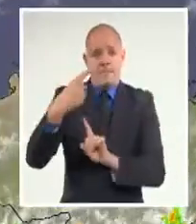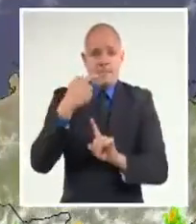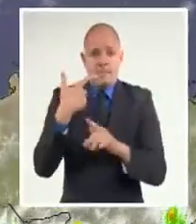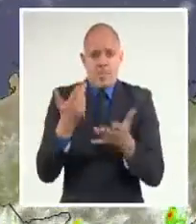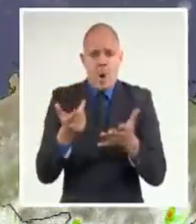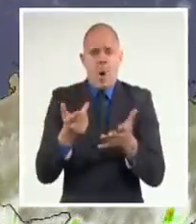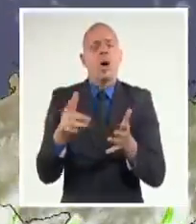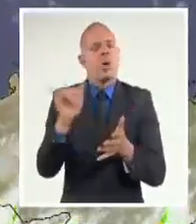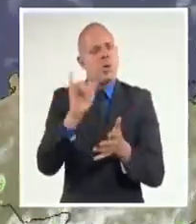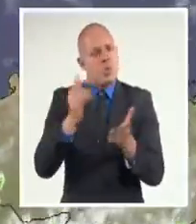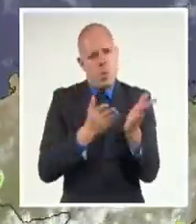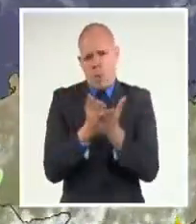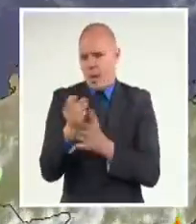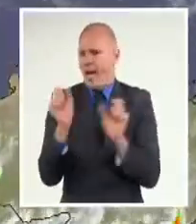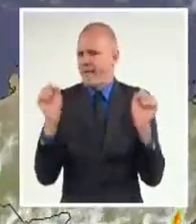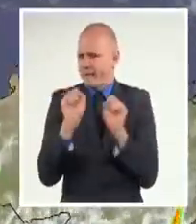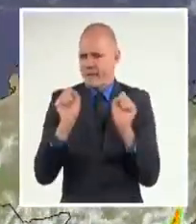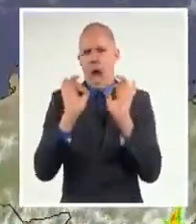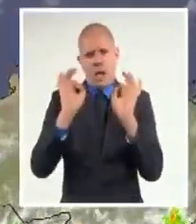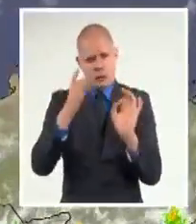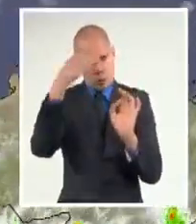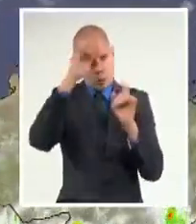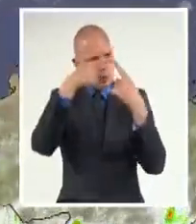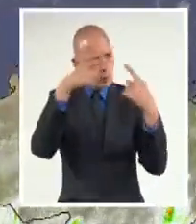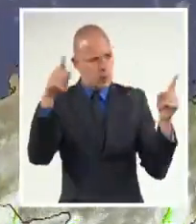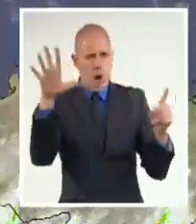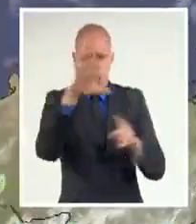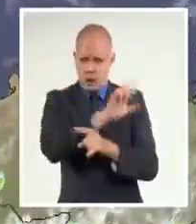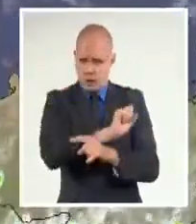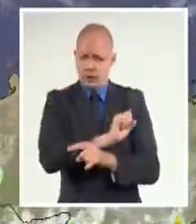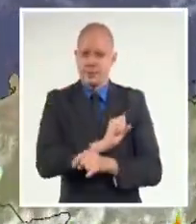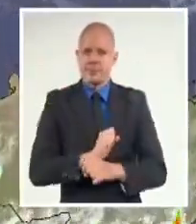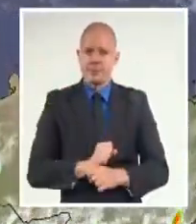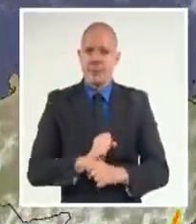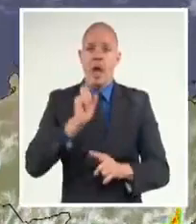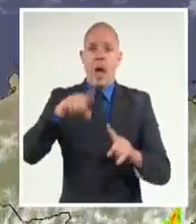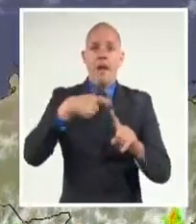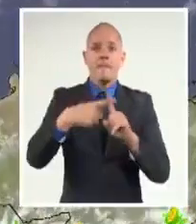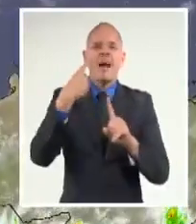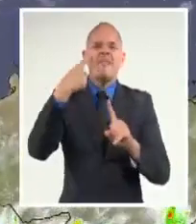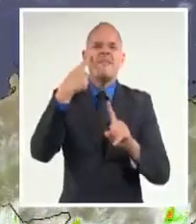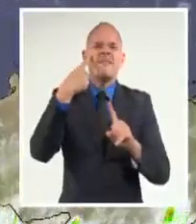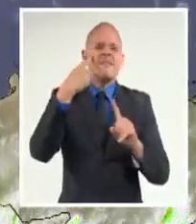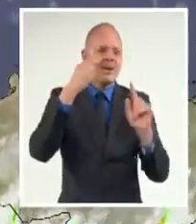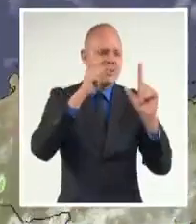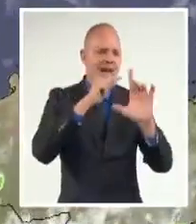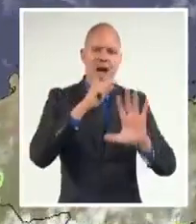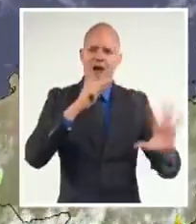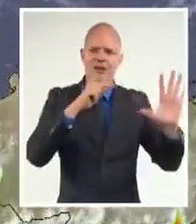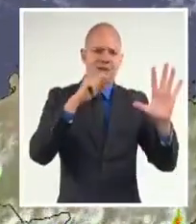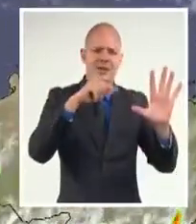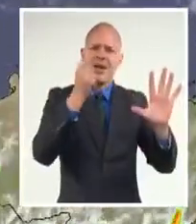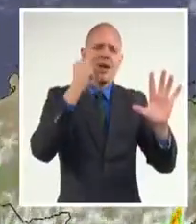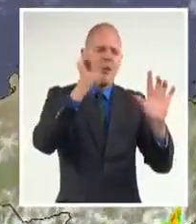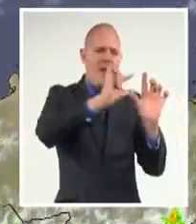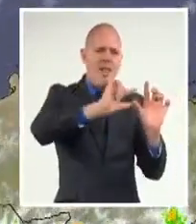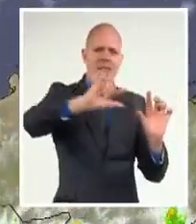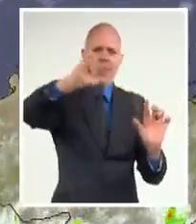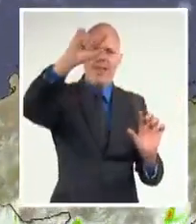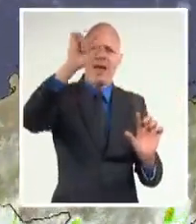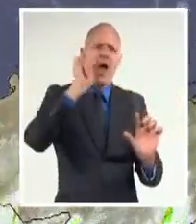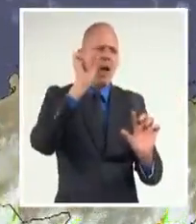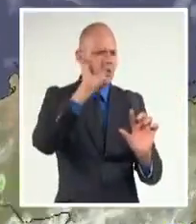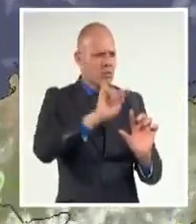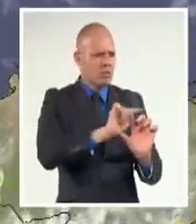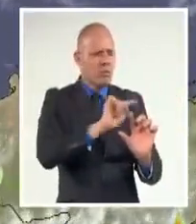condiciones invernales en gran parte de nuestro territorio. Por otra parte, se puede observar la banda frontal que se extiende desde el Atlántico hasta la